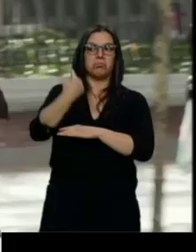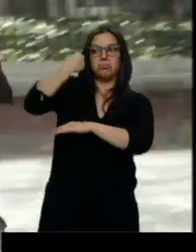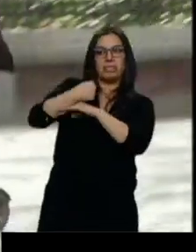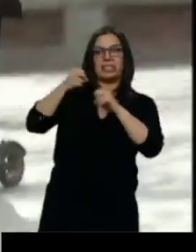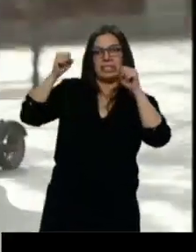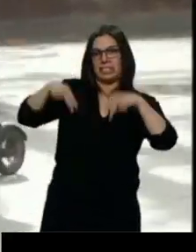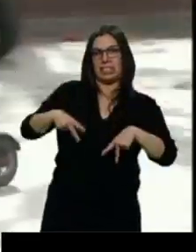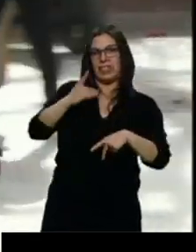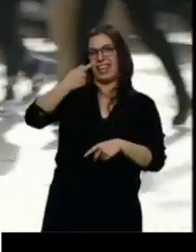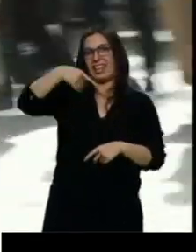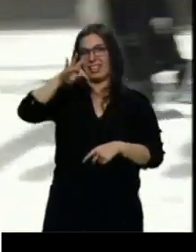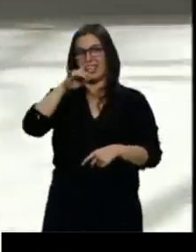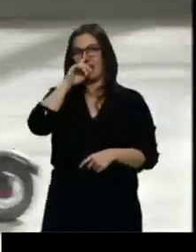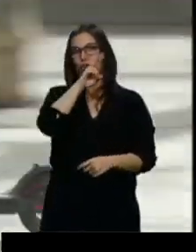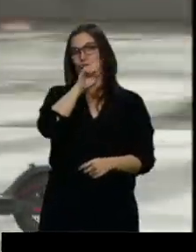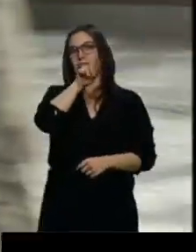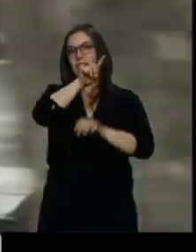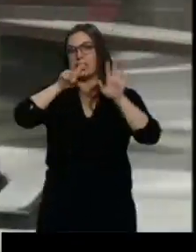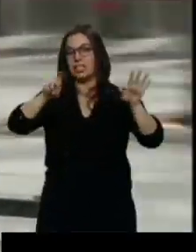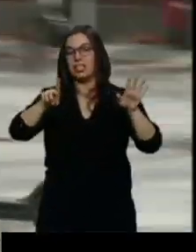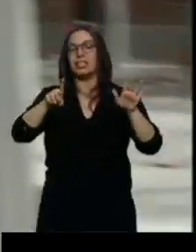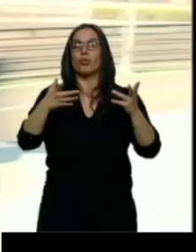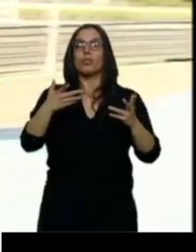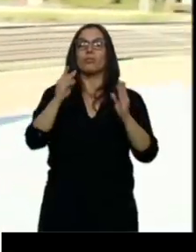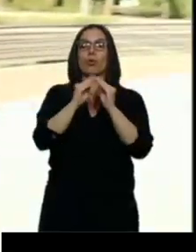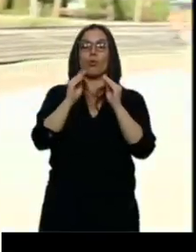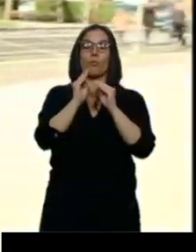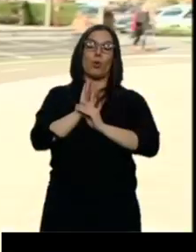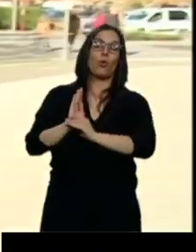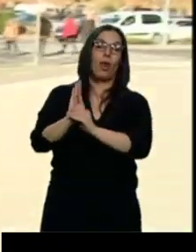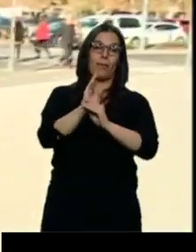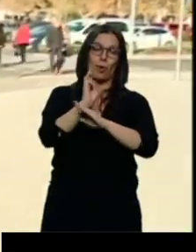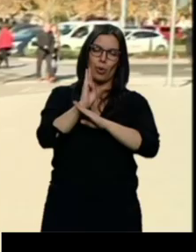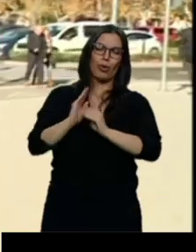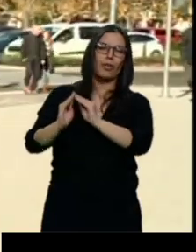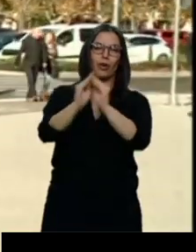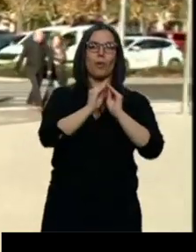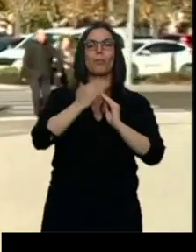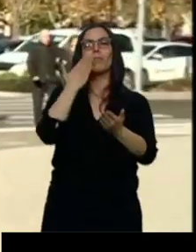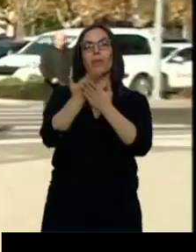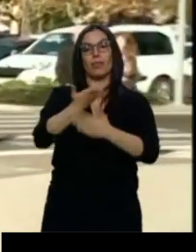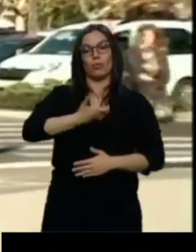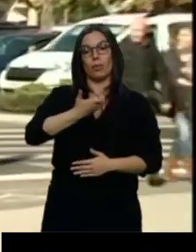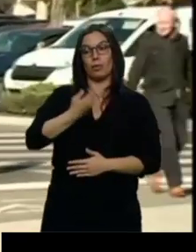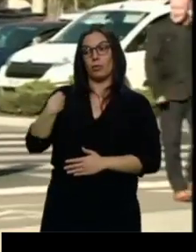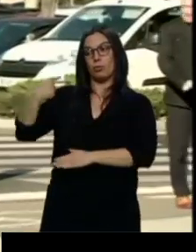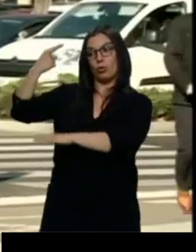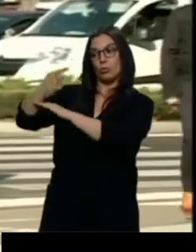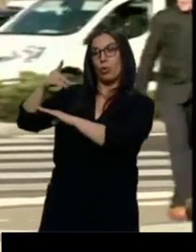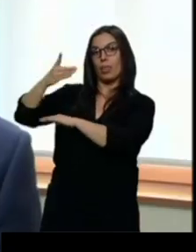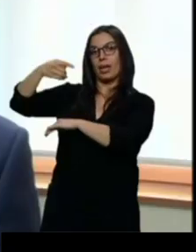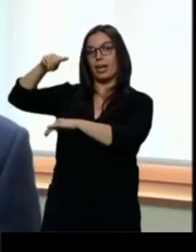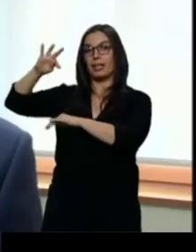año 2016. El Procurador del Común pide a los ayuntamientos que incorporen las medidas de esa instrucción a las ordenanzas municipales.